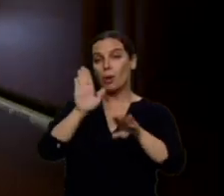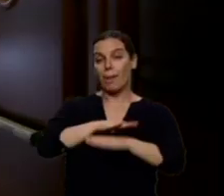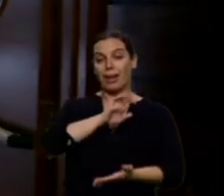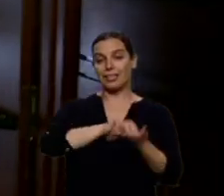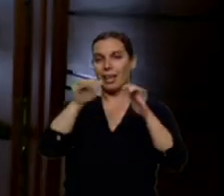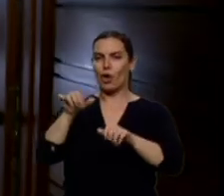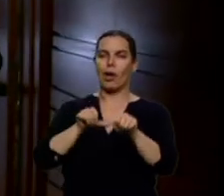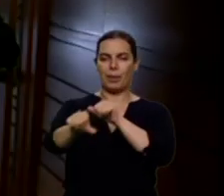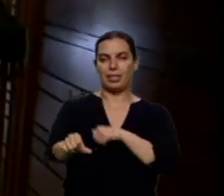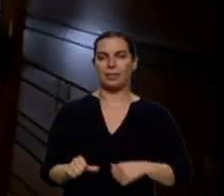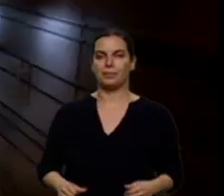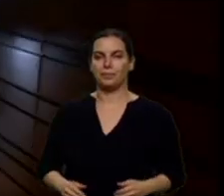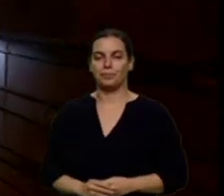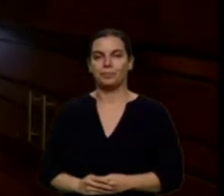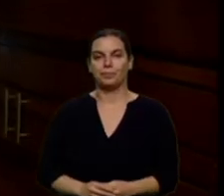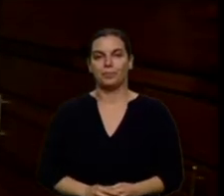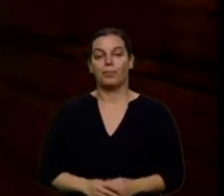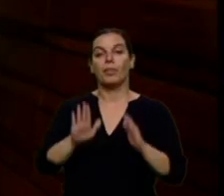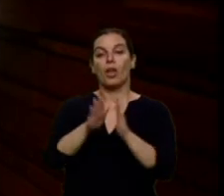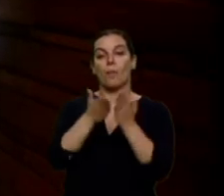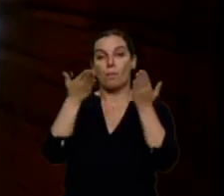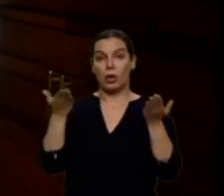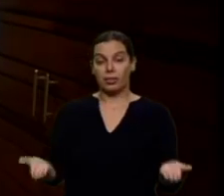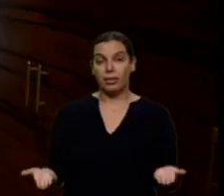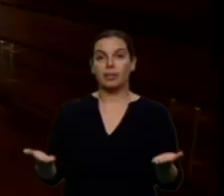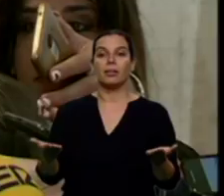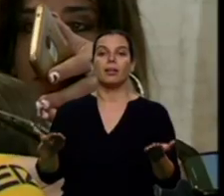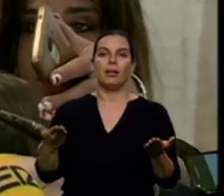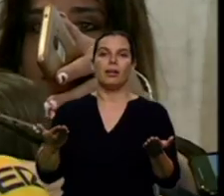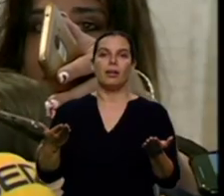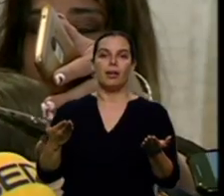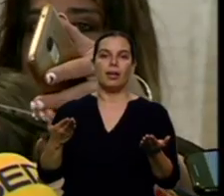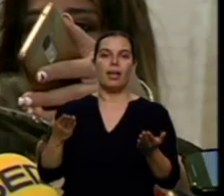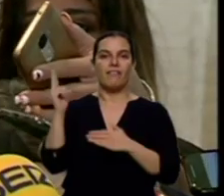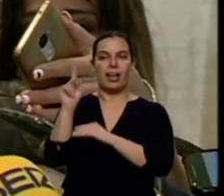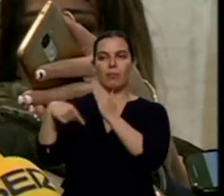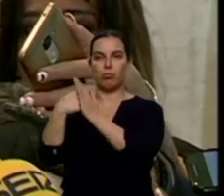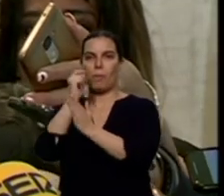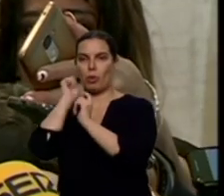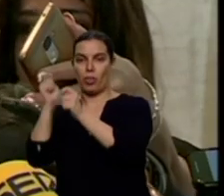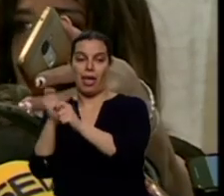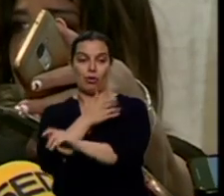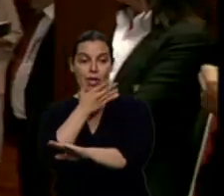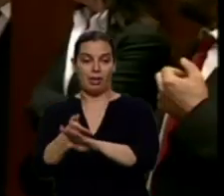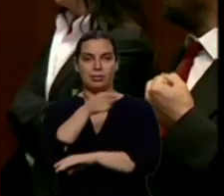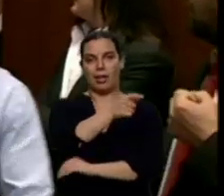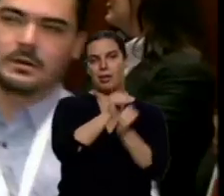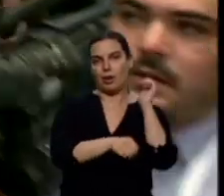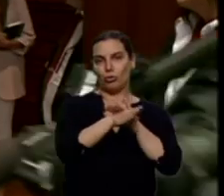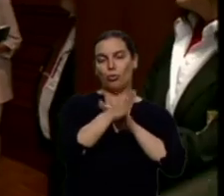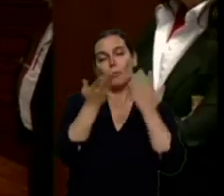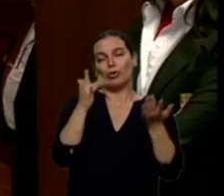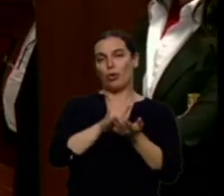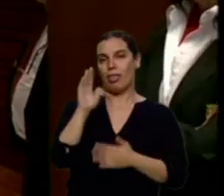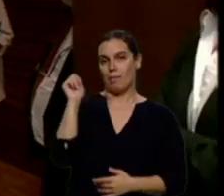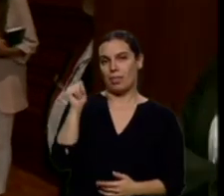Aunque en el boletín Herrera será presidente hasta el viernes, tocaba despedida. Con una mezcla de emoción, a pesar de los años. Despedida y